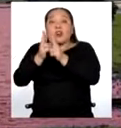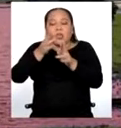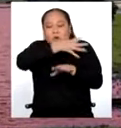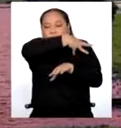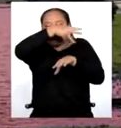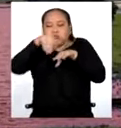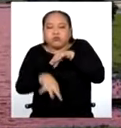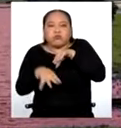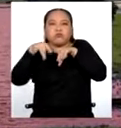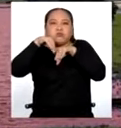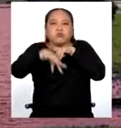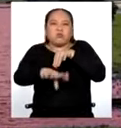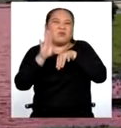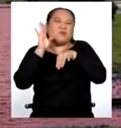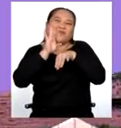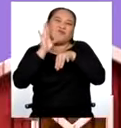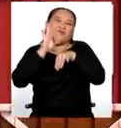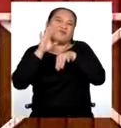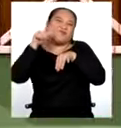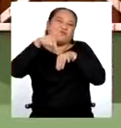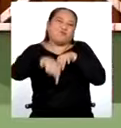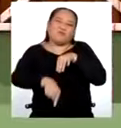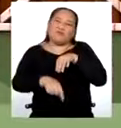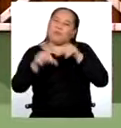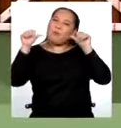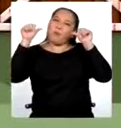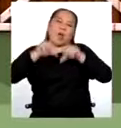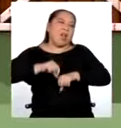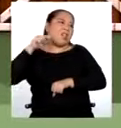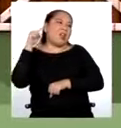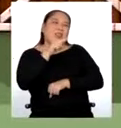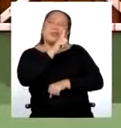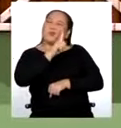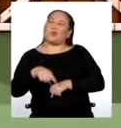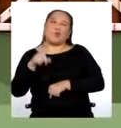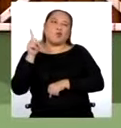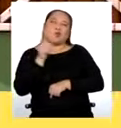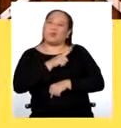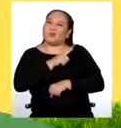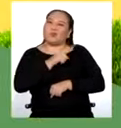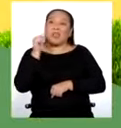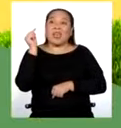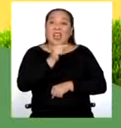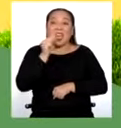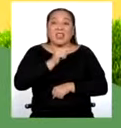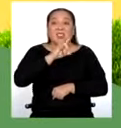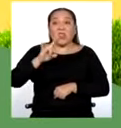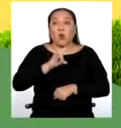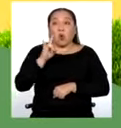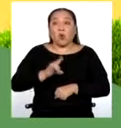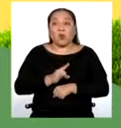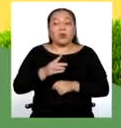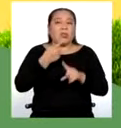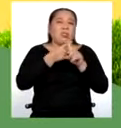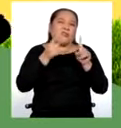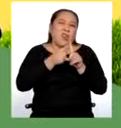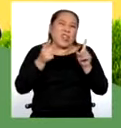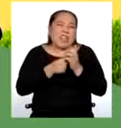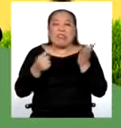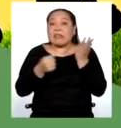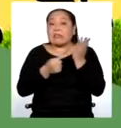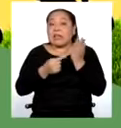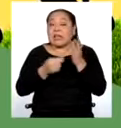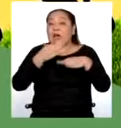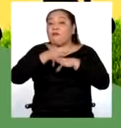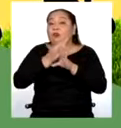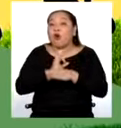subsuelos llegando a contaminar el agua. Muy mal Hugo, eso no se hace. Además, el uso extendido de técnicas agrícolas inadecuadas.